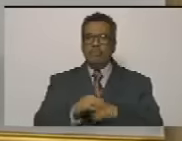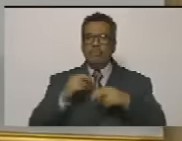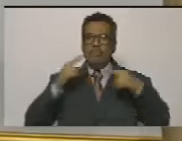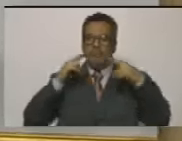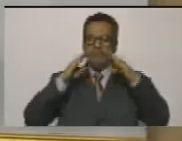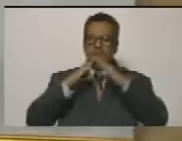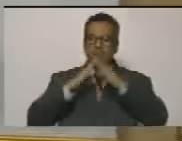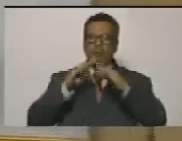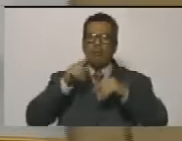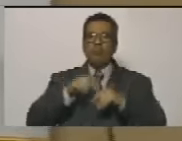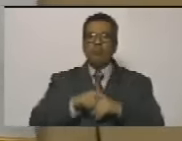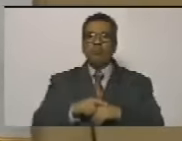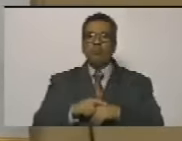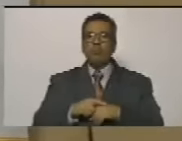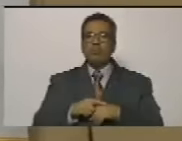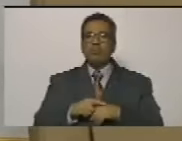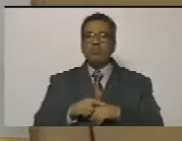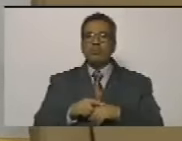vivienda